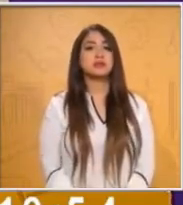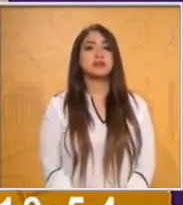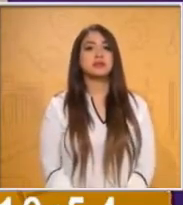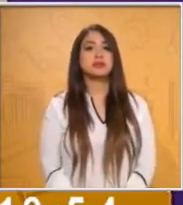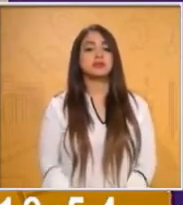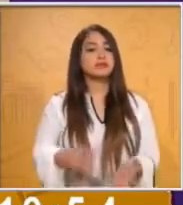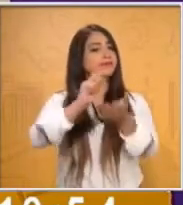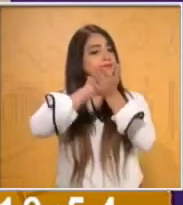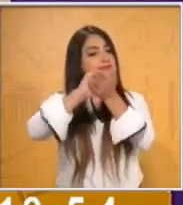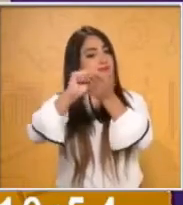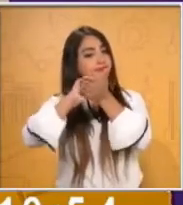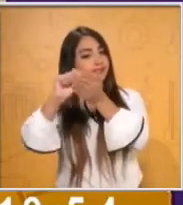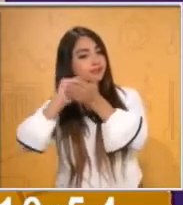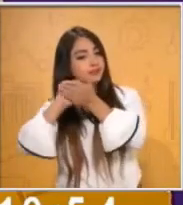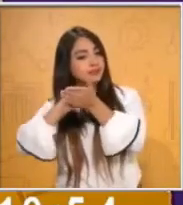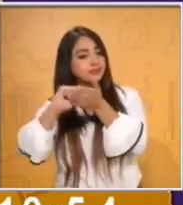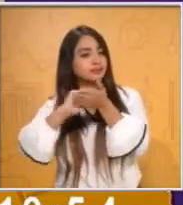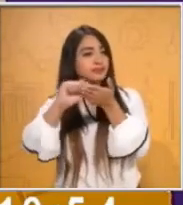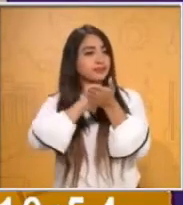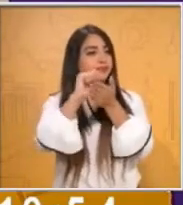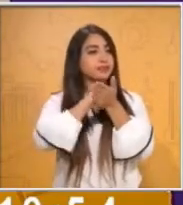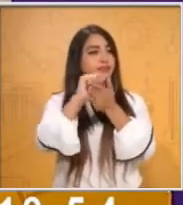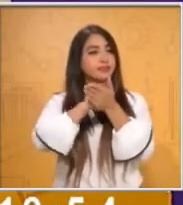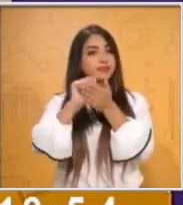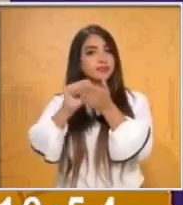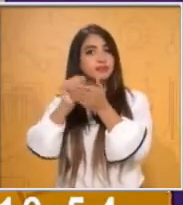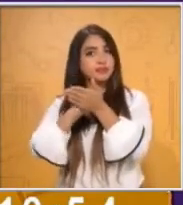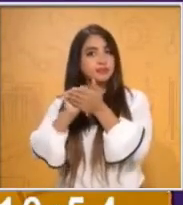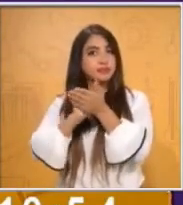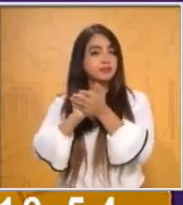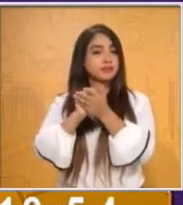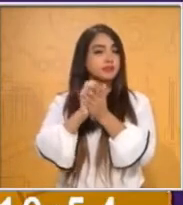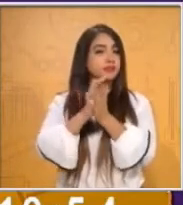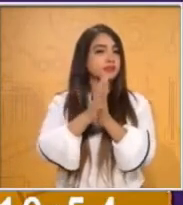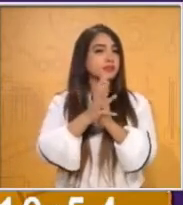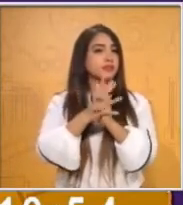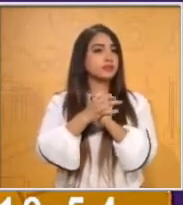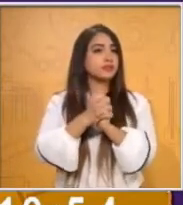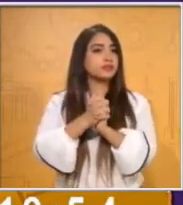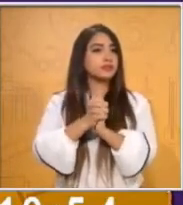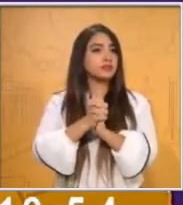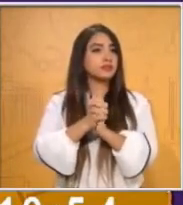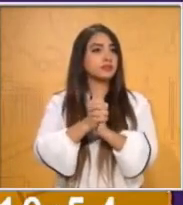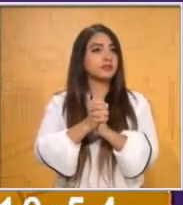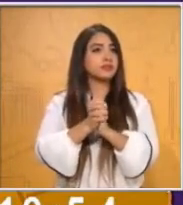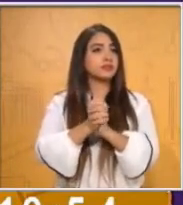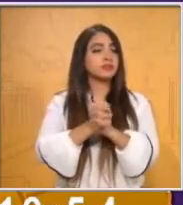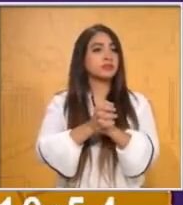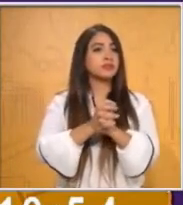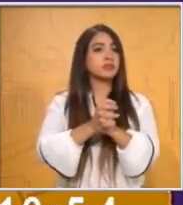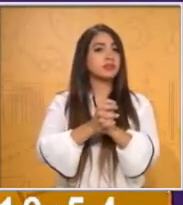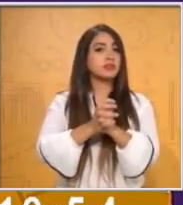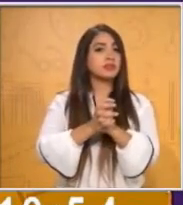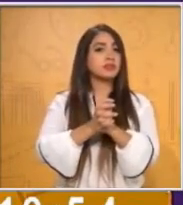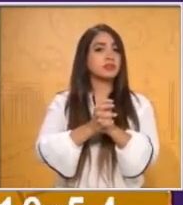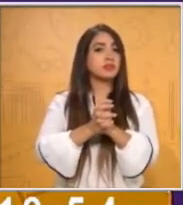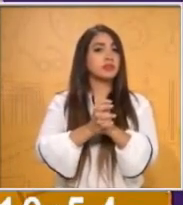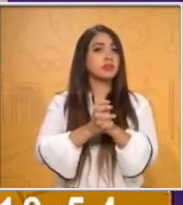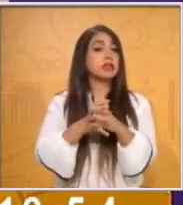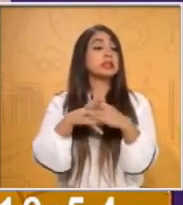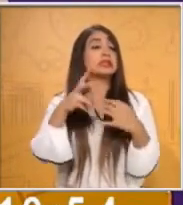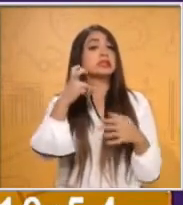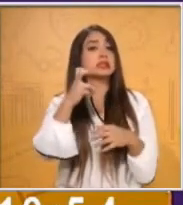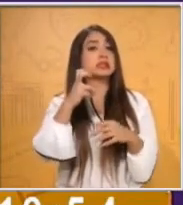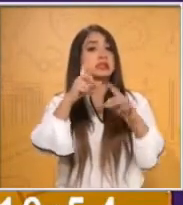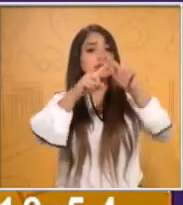registrar en una tablita como la que te vamos a mostrar, vas a registrar los resultados. Y en esta tabla tú vas a